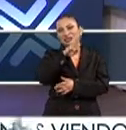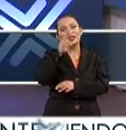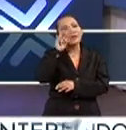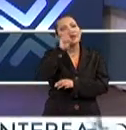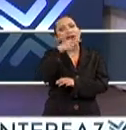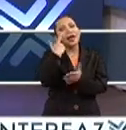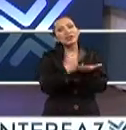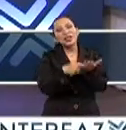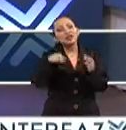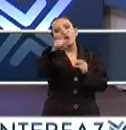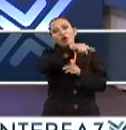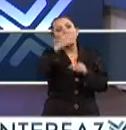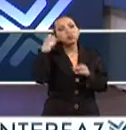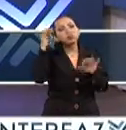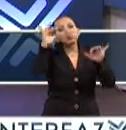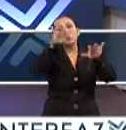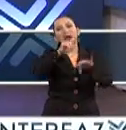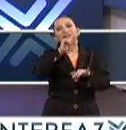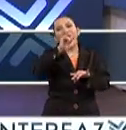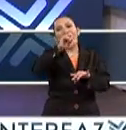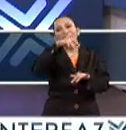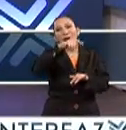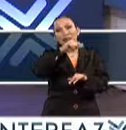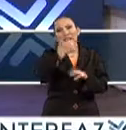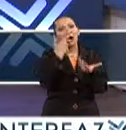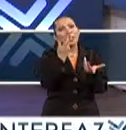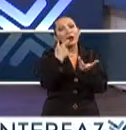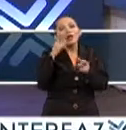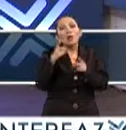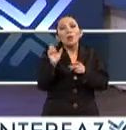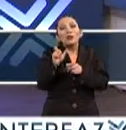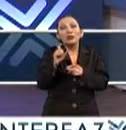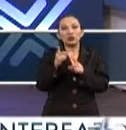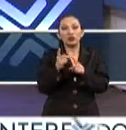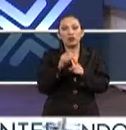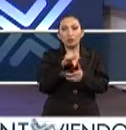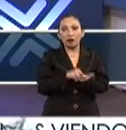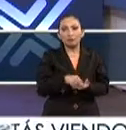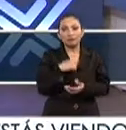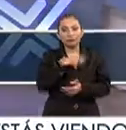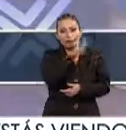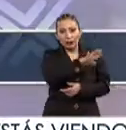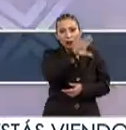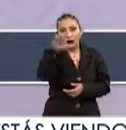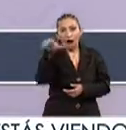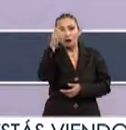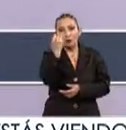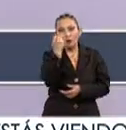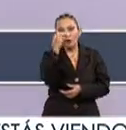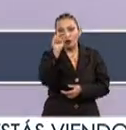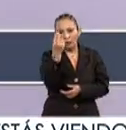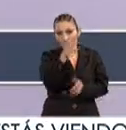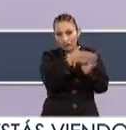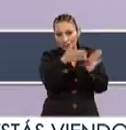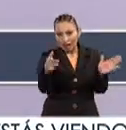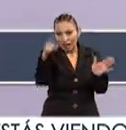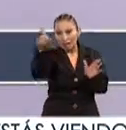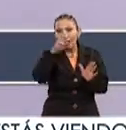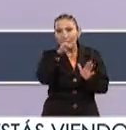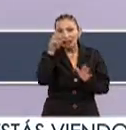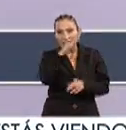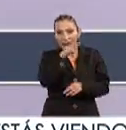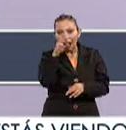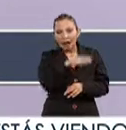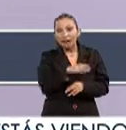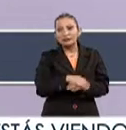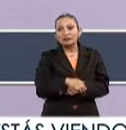a poder ver concretamente en este Congreso de Telemática? ¿Y cuándo y dónde? Sí, bueno, va a ser del 5 al 9 de noviembre, allá en Mazatlán,